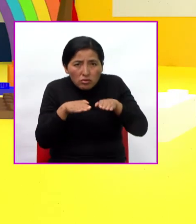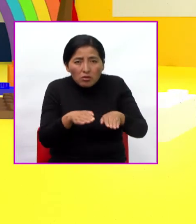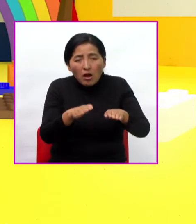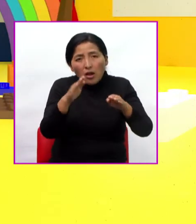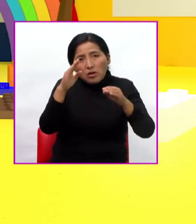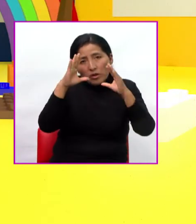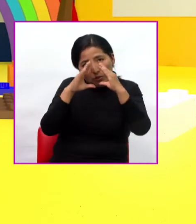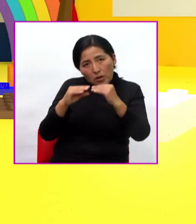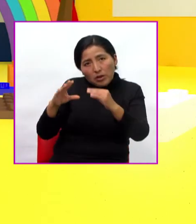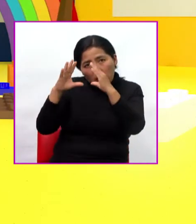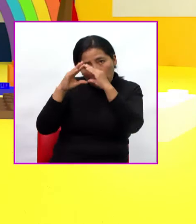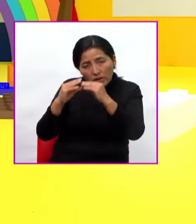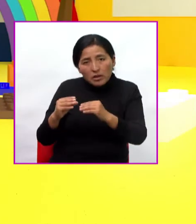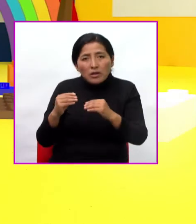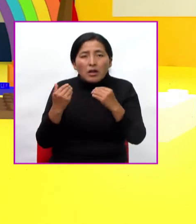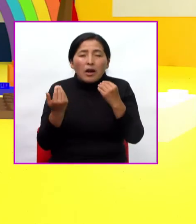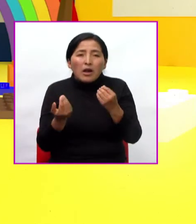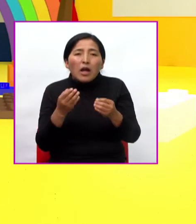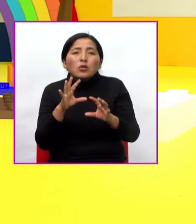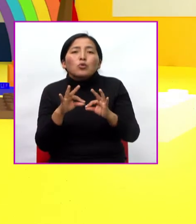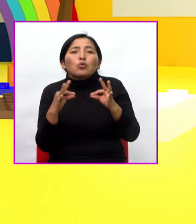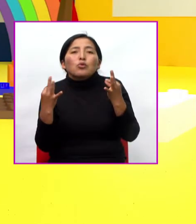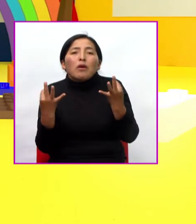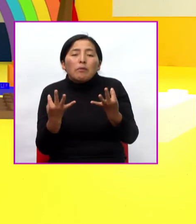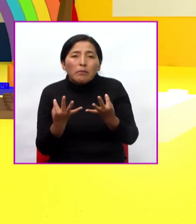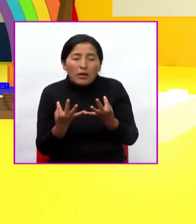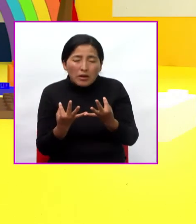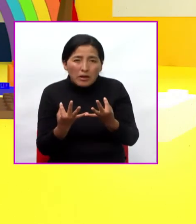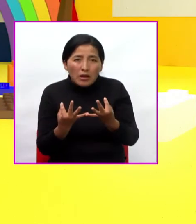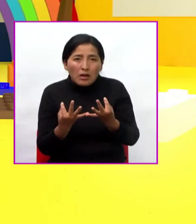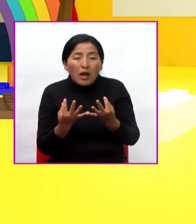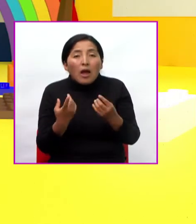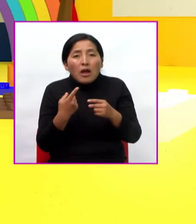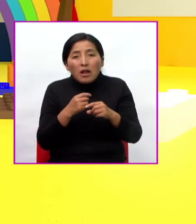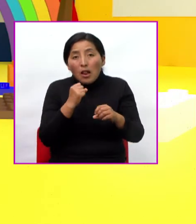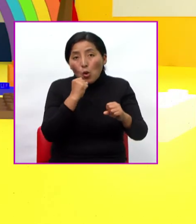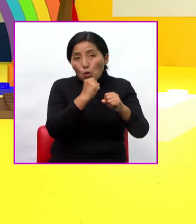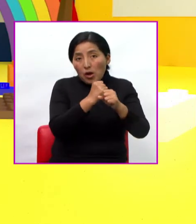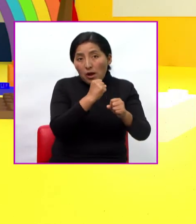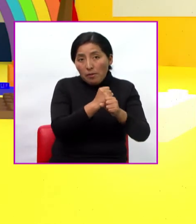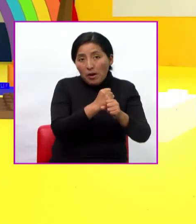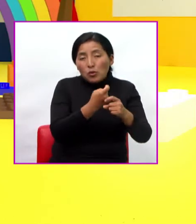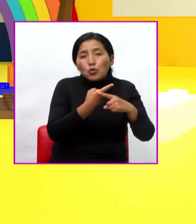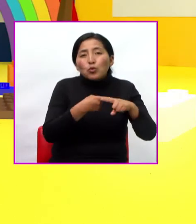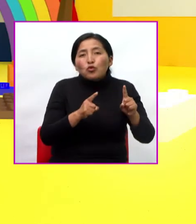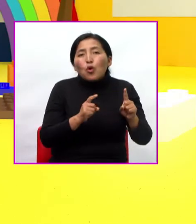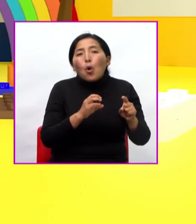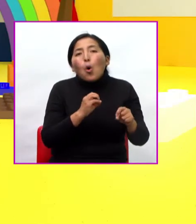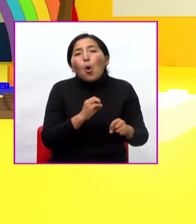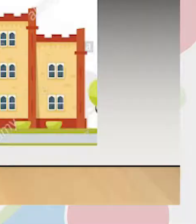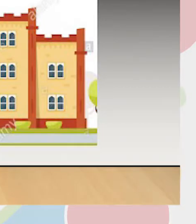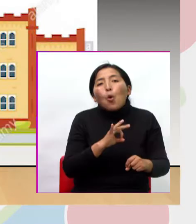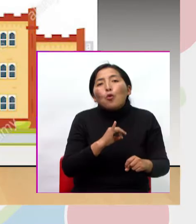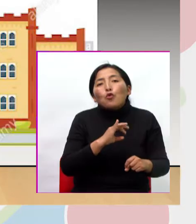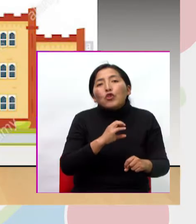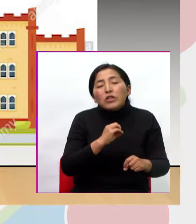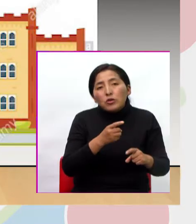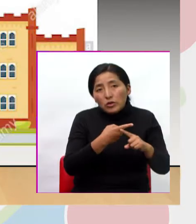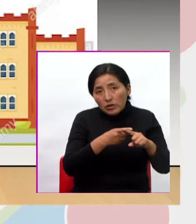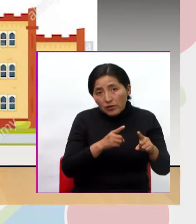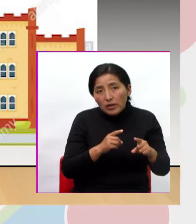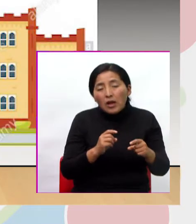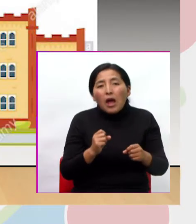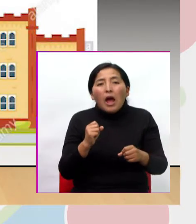A diferencia de las profesiones Las profesiones tienen otro tipo